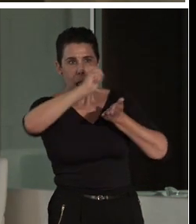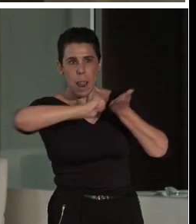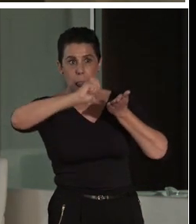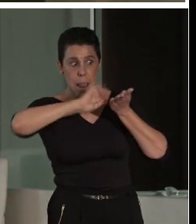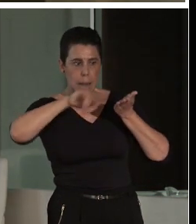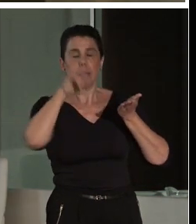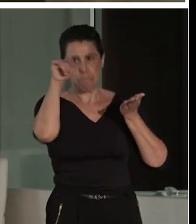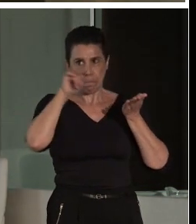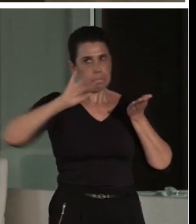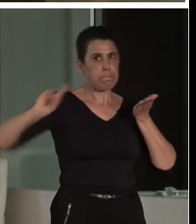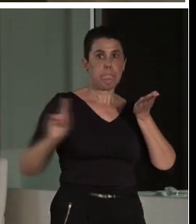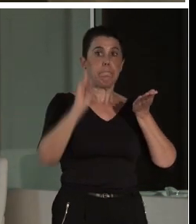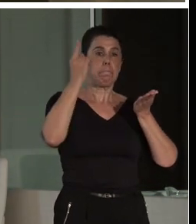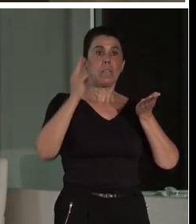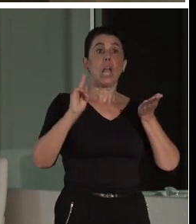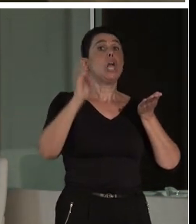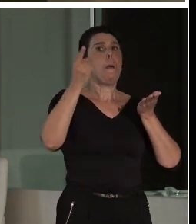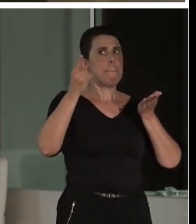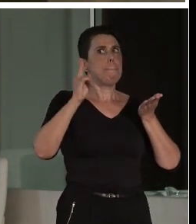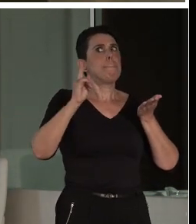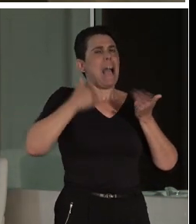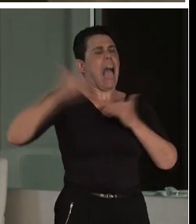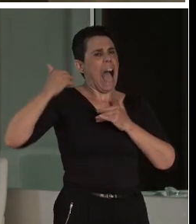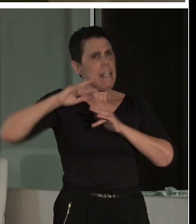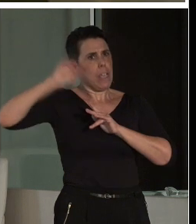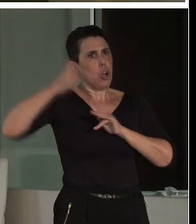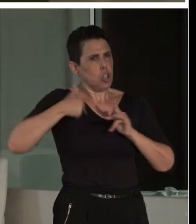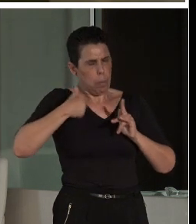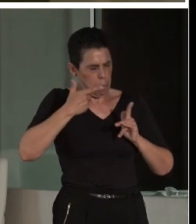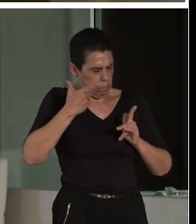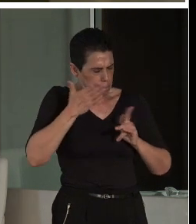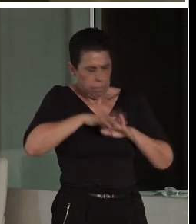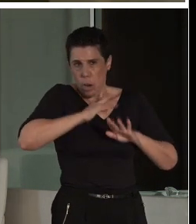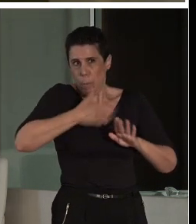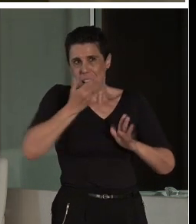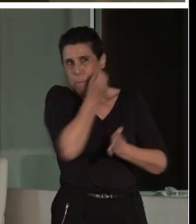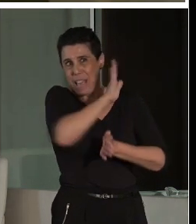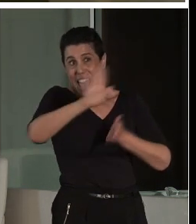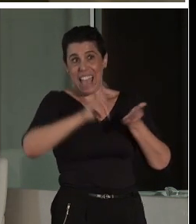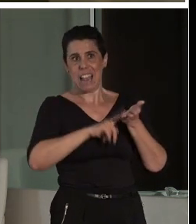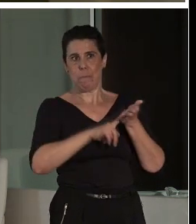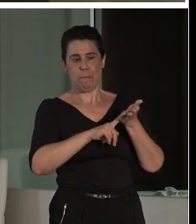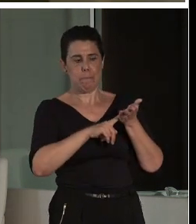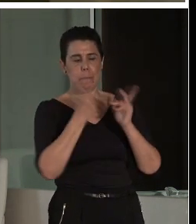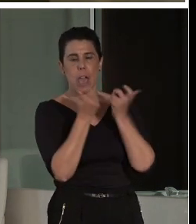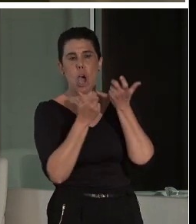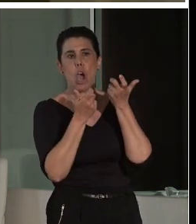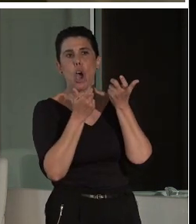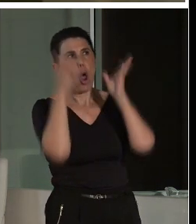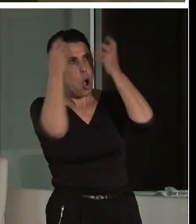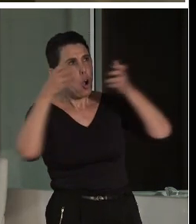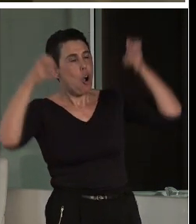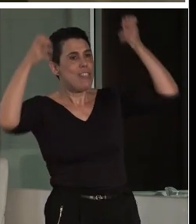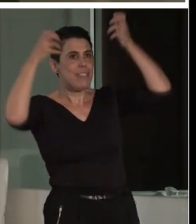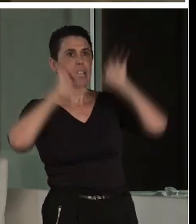hay antecedentes, pero el primero que para mí lo hizo de una manera teórica magnífica, que habló del concepto de ciudad-museo. Hace